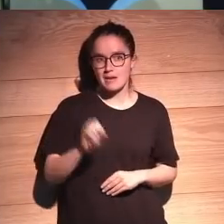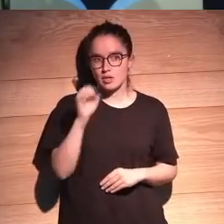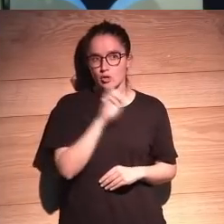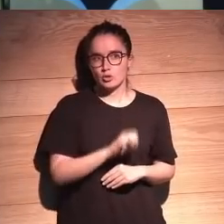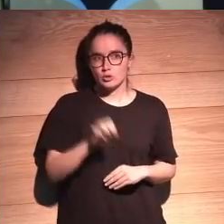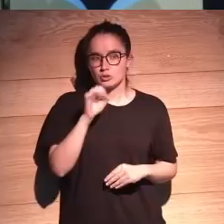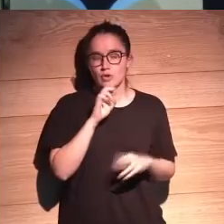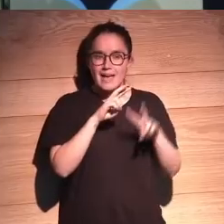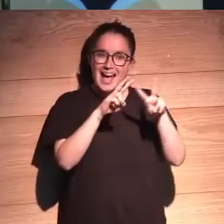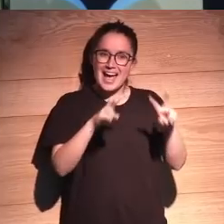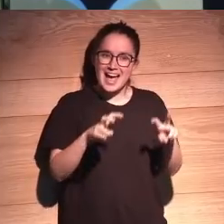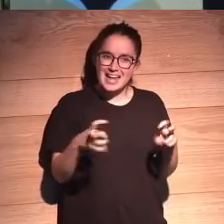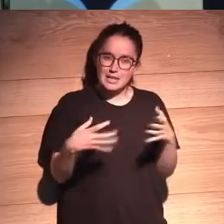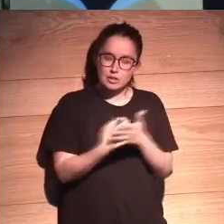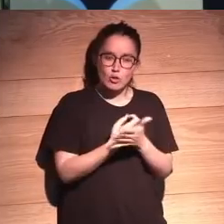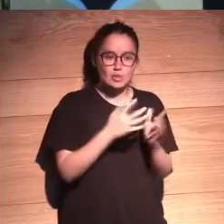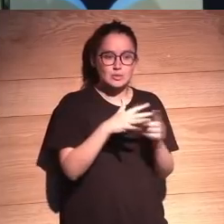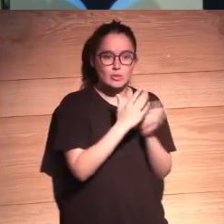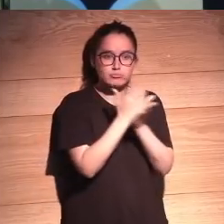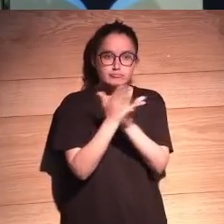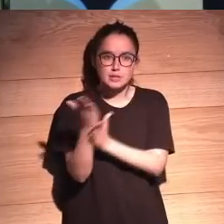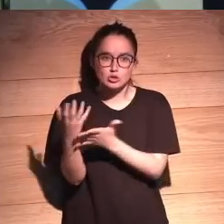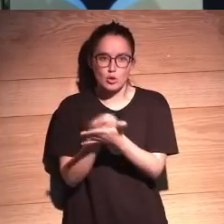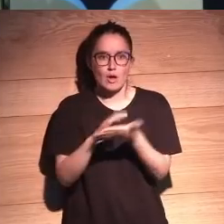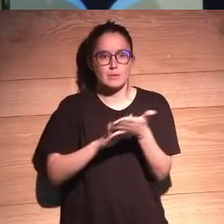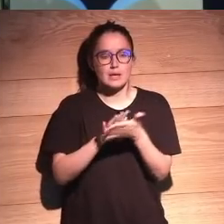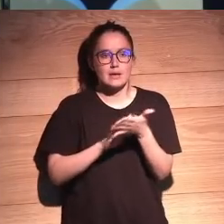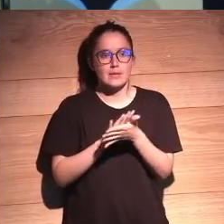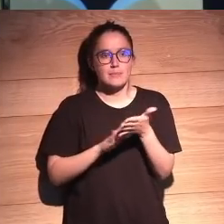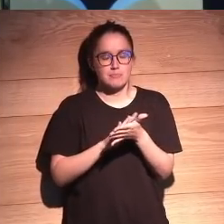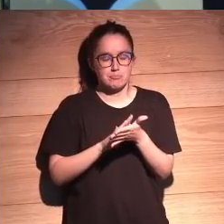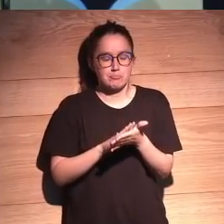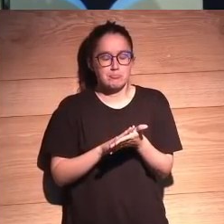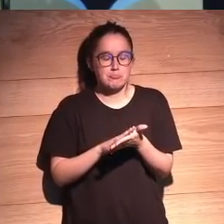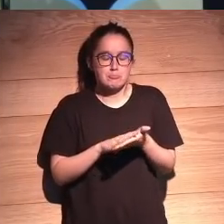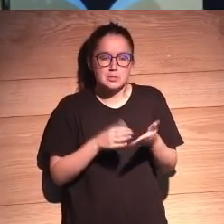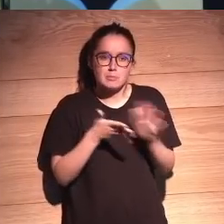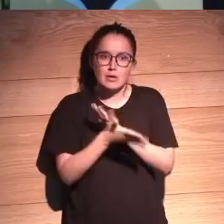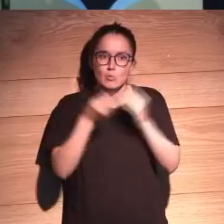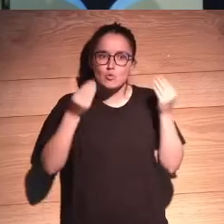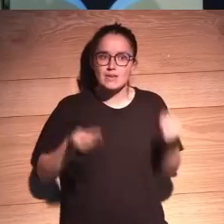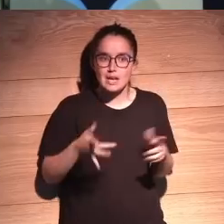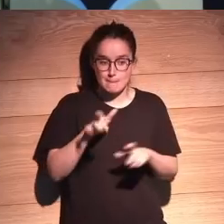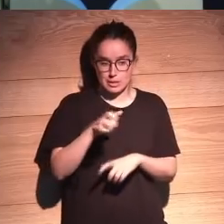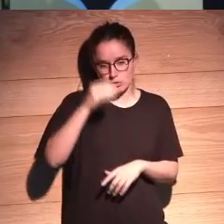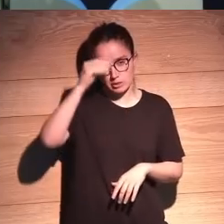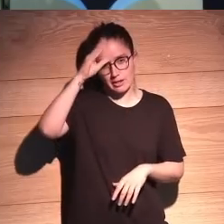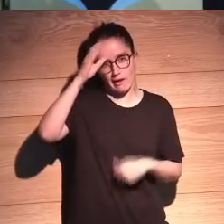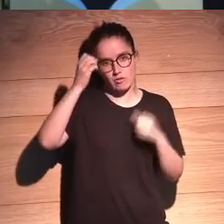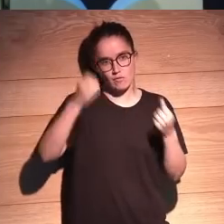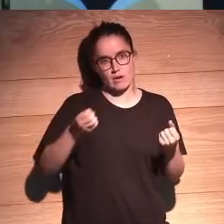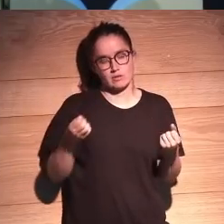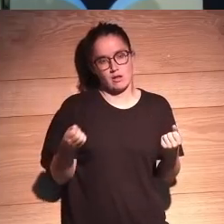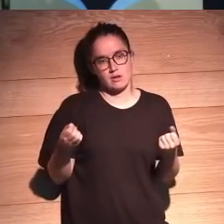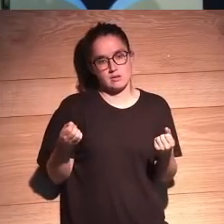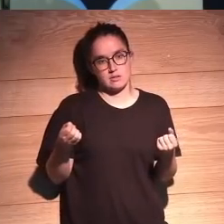donde analiza todos los escenarios desde una lucidez magnífica hay gente muy muy inteligente detrás